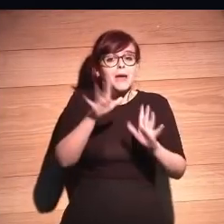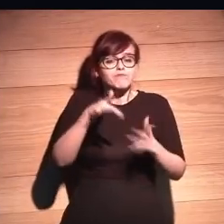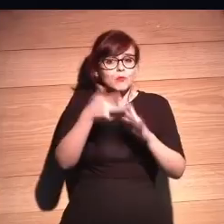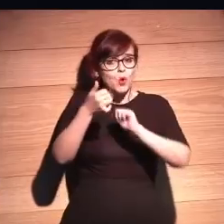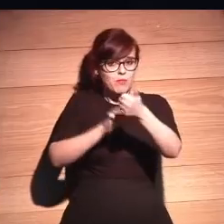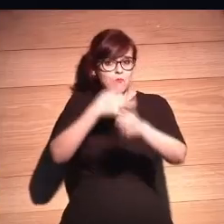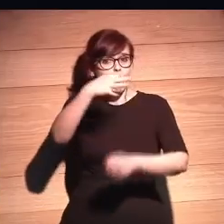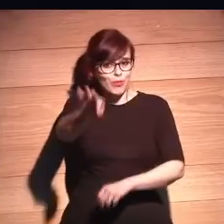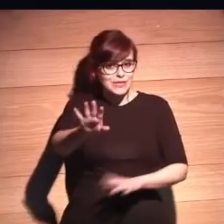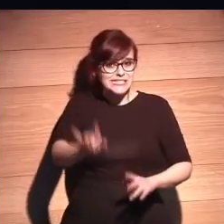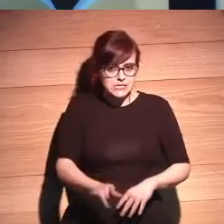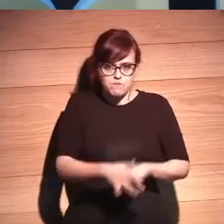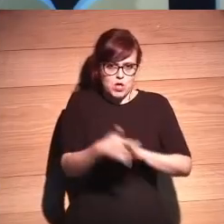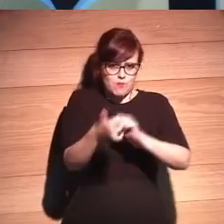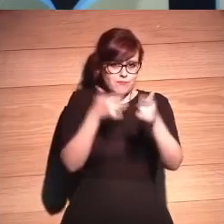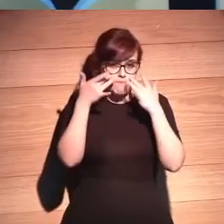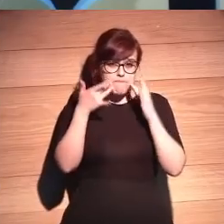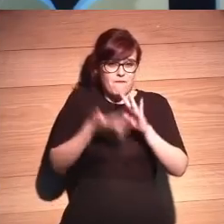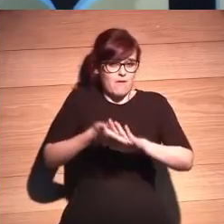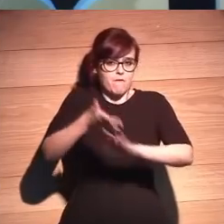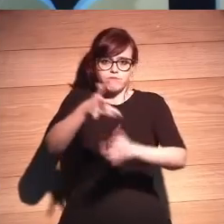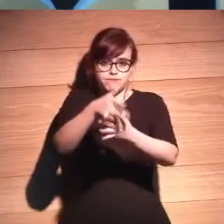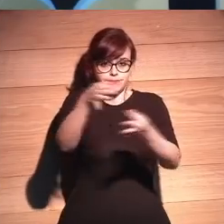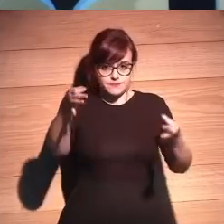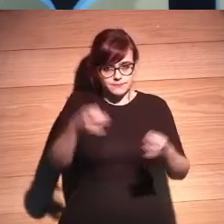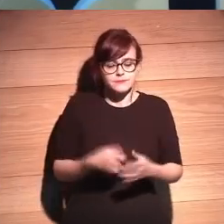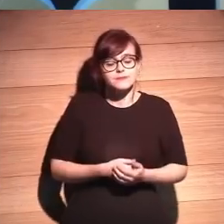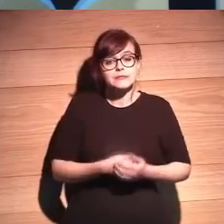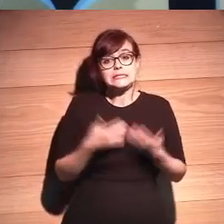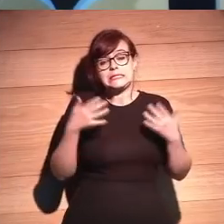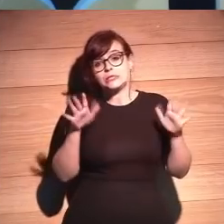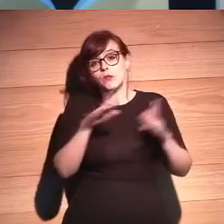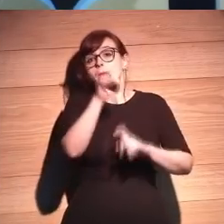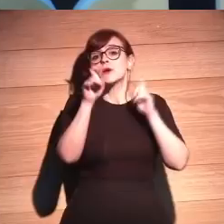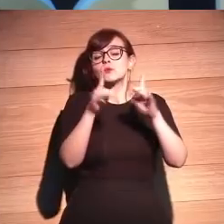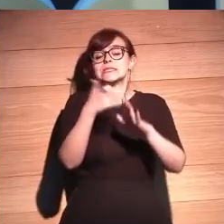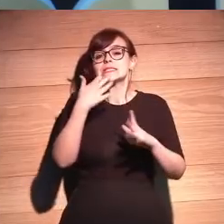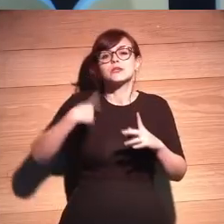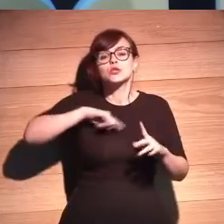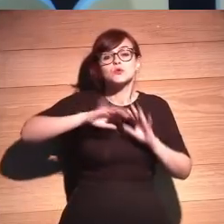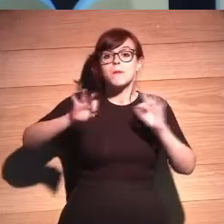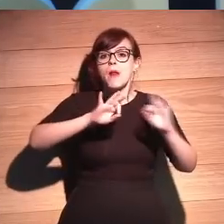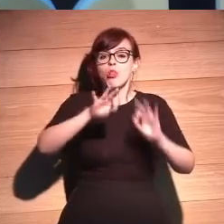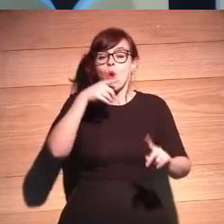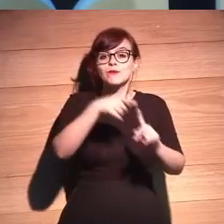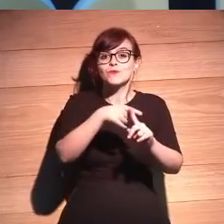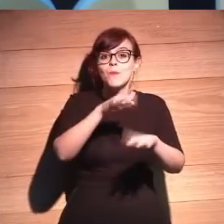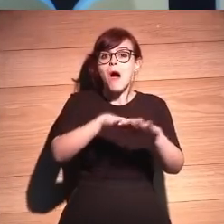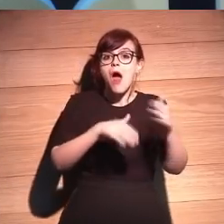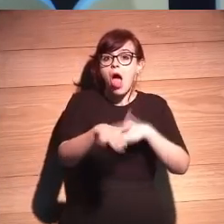decir es que va a simularlo muy, muy, muy, muy bien. Y luego hay la pregunta si estamos preparados para eso, ¿no?